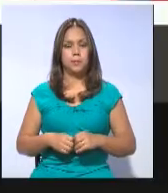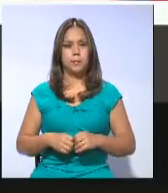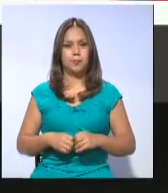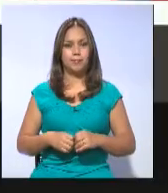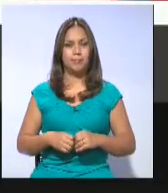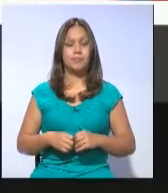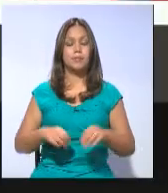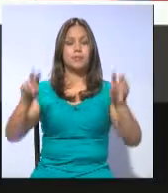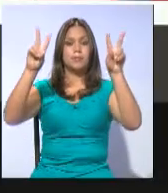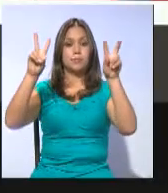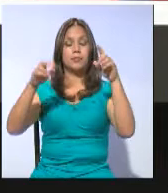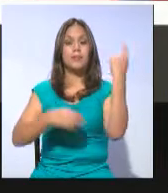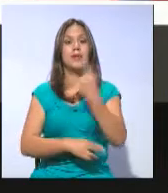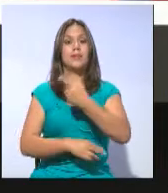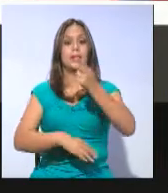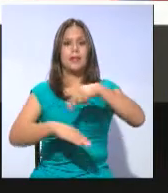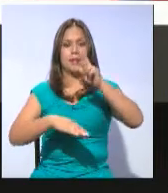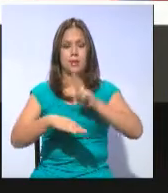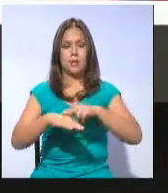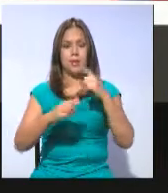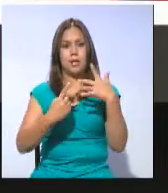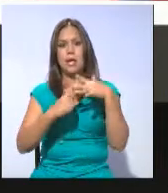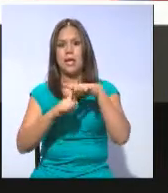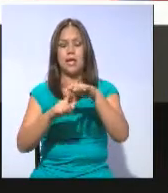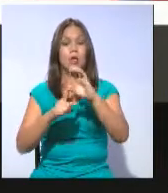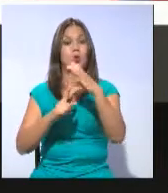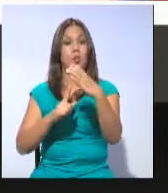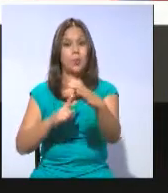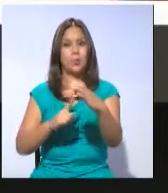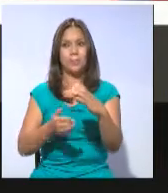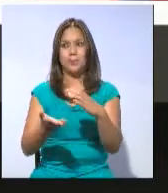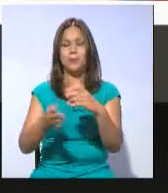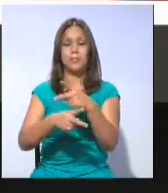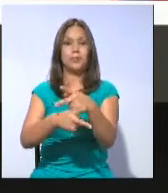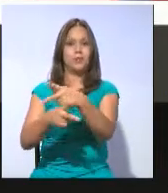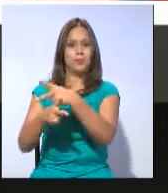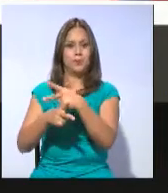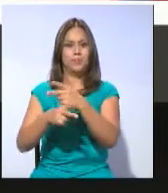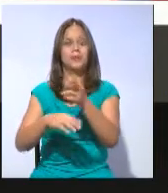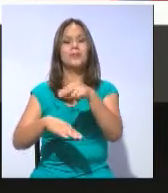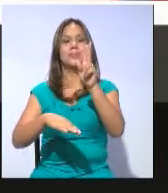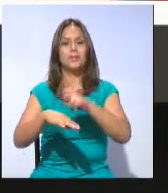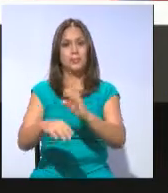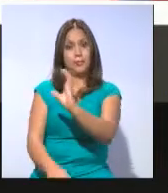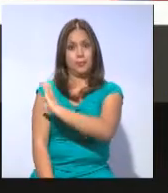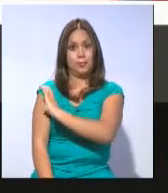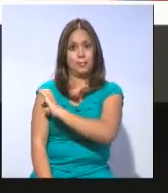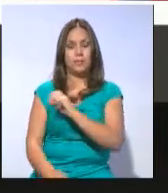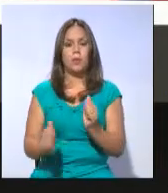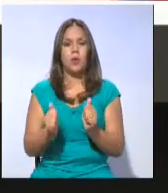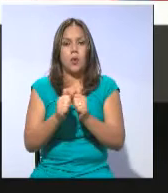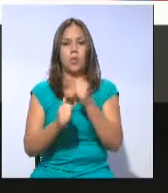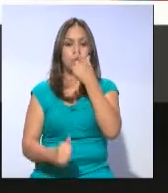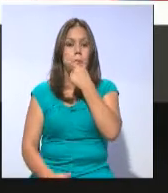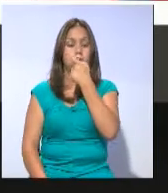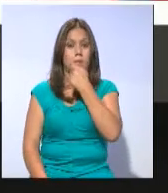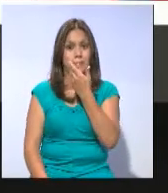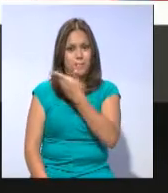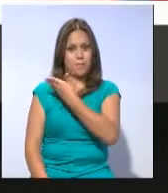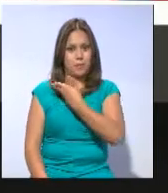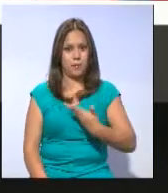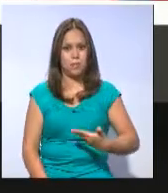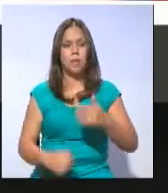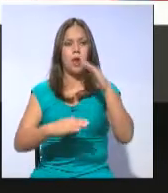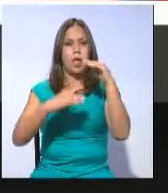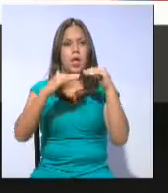En el marco del Día Nacional de la Interculturalidad, el Consejo Nacional Electoral, conjuntamente con el Consejo Nacional para la